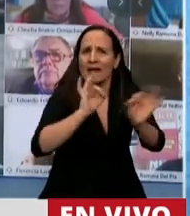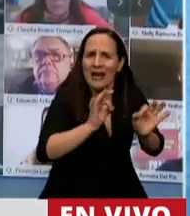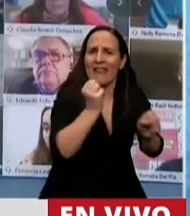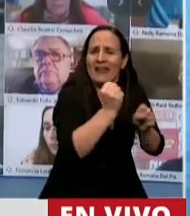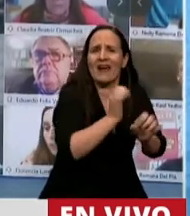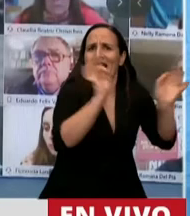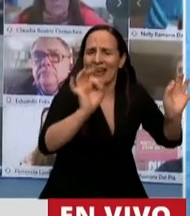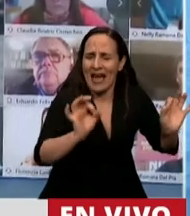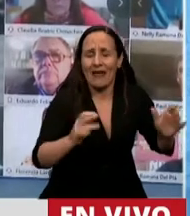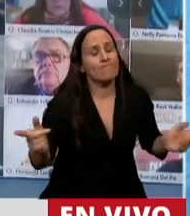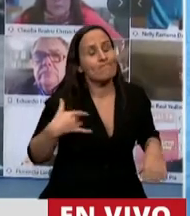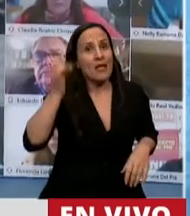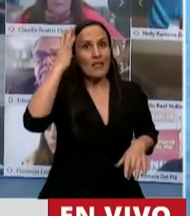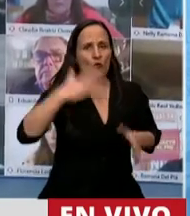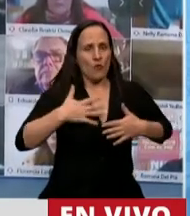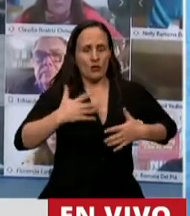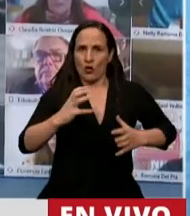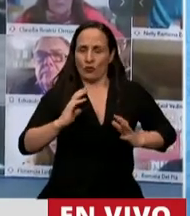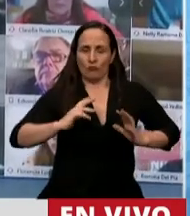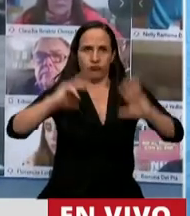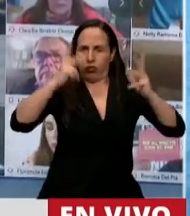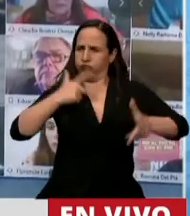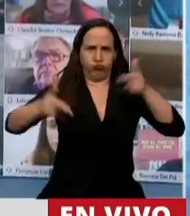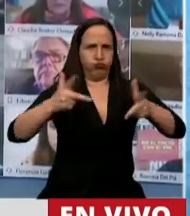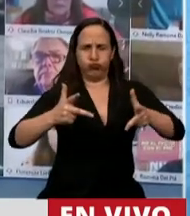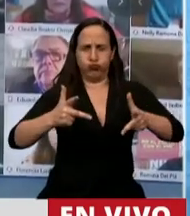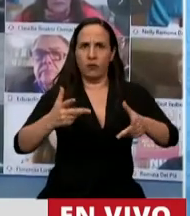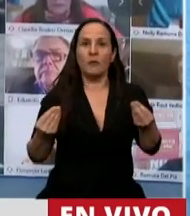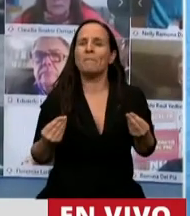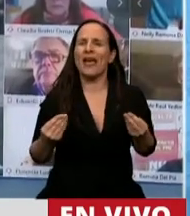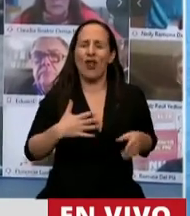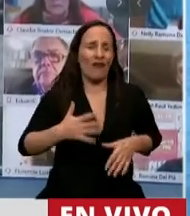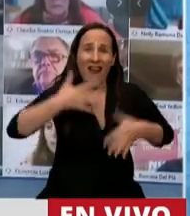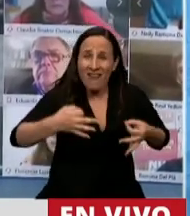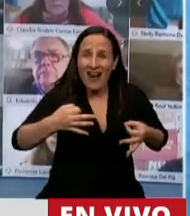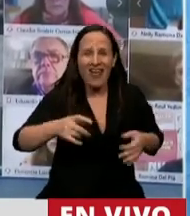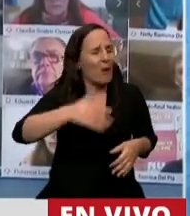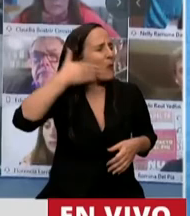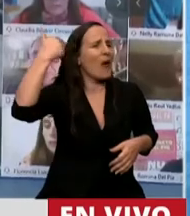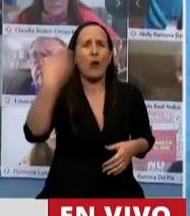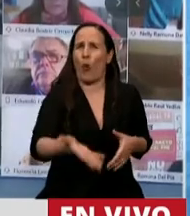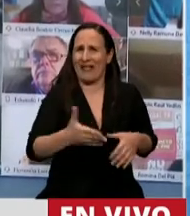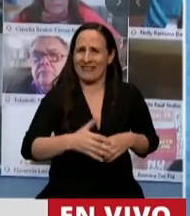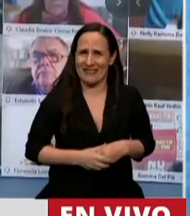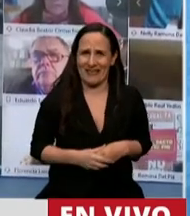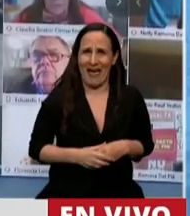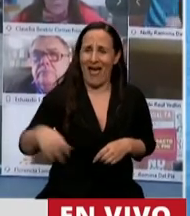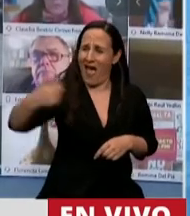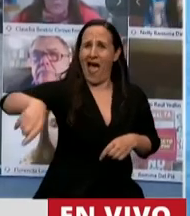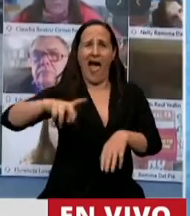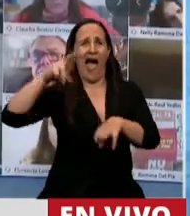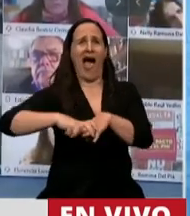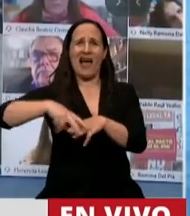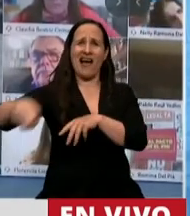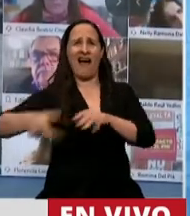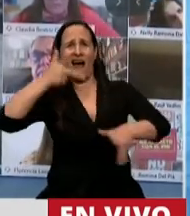Discúlpeme la demente, señor presidente. Pero realmente es una vergüenza lo que han hecho. Y tienen el tupe de sentarse